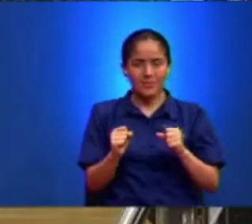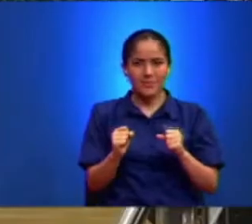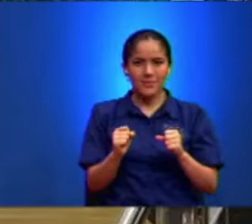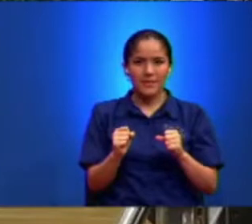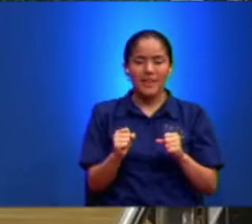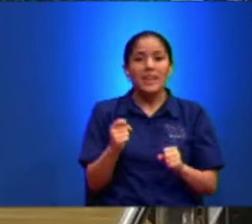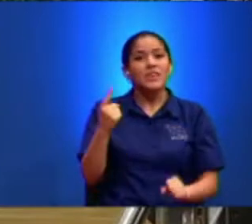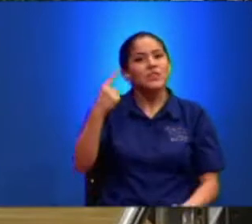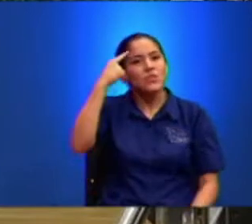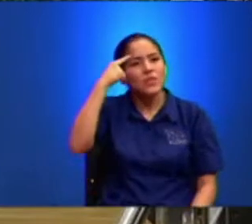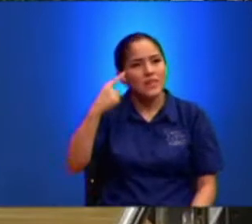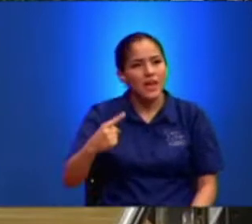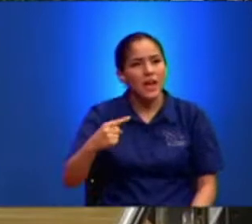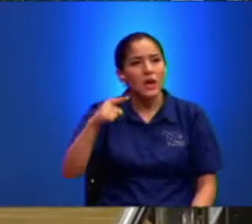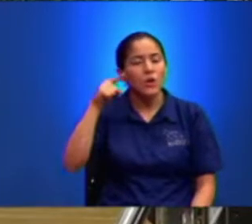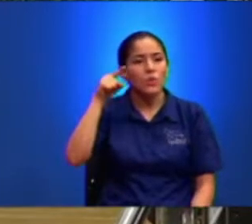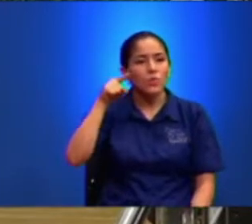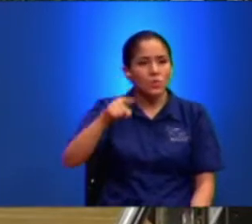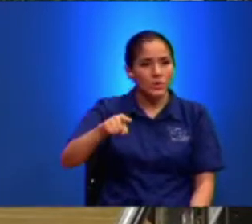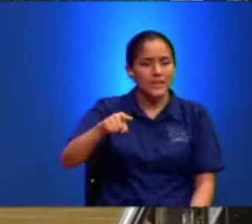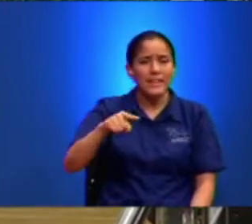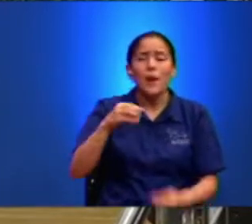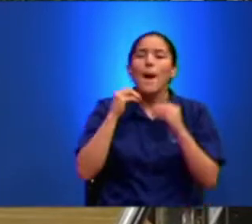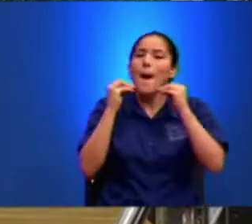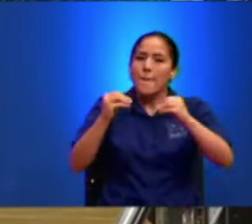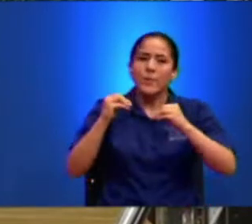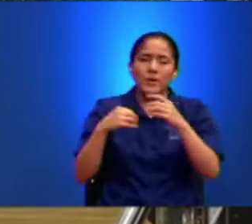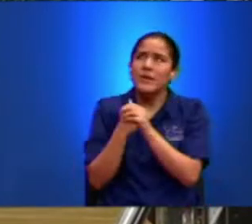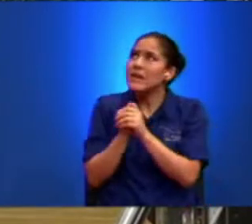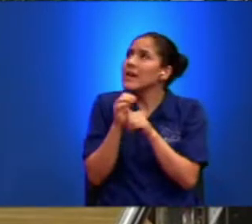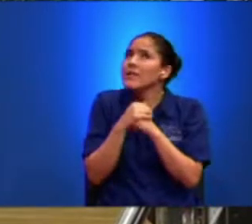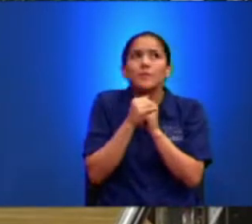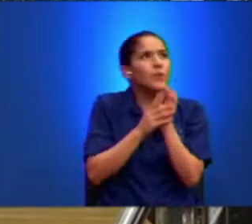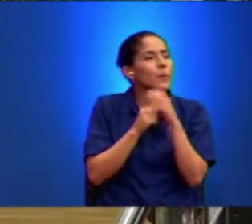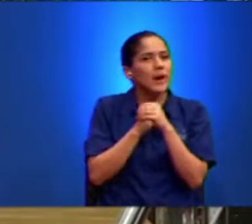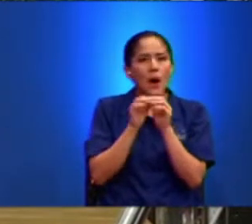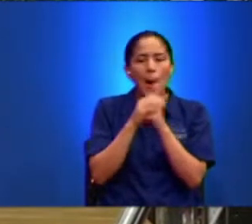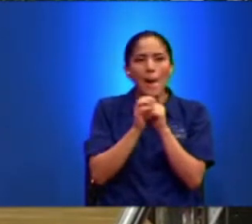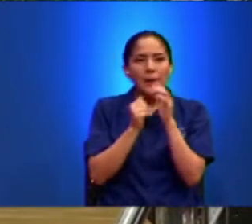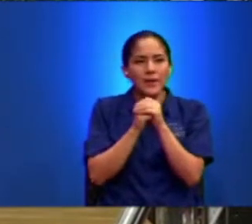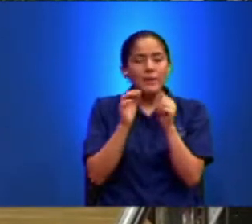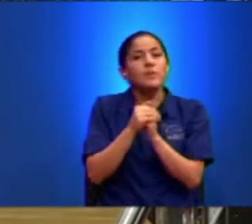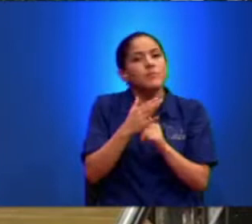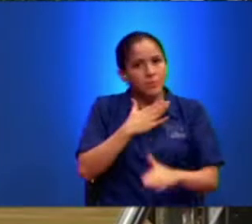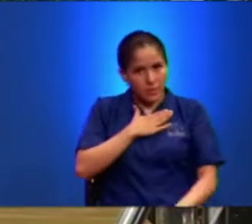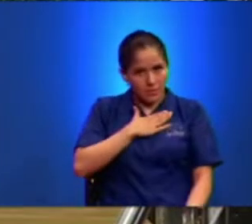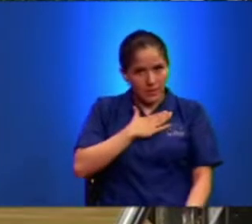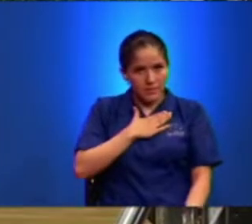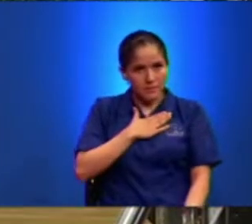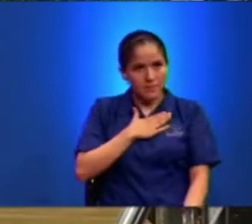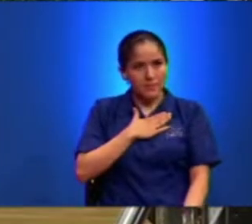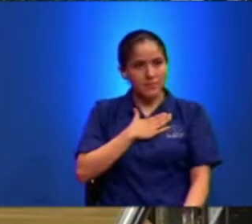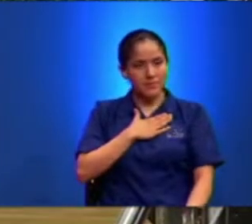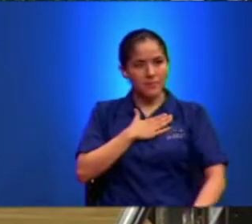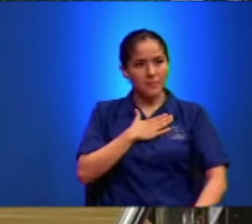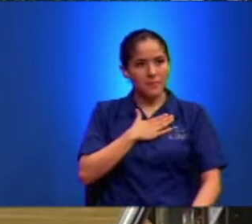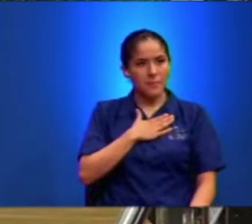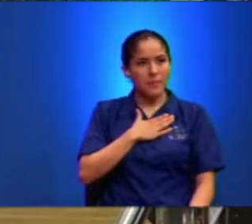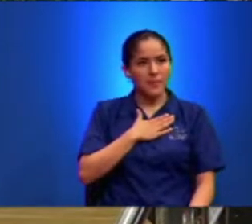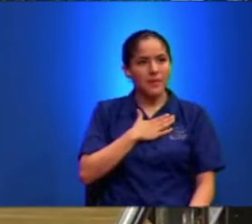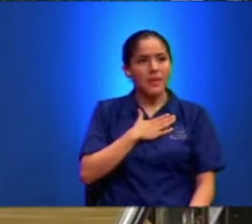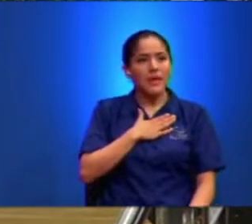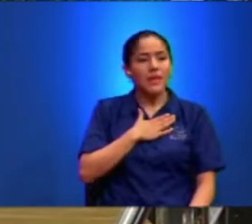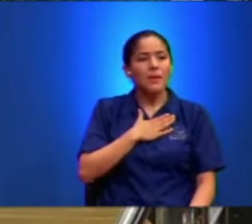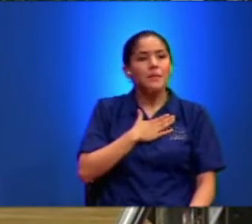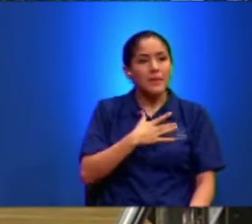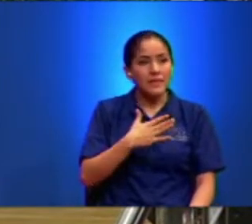Si un día Usted Con harta Preocupación Bastante Preocupación Por mi persona Me viniera